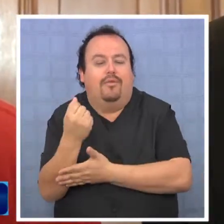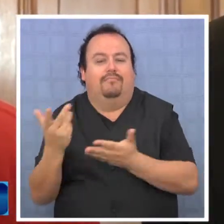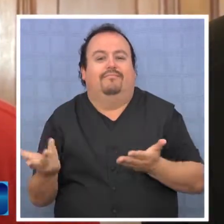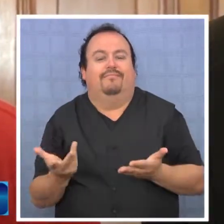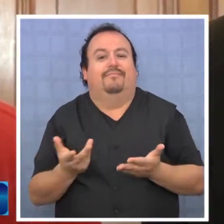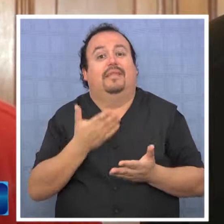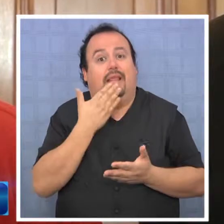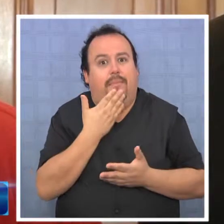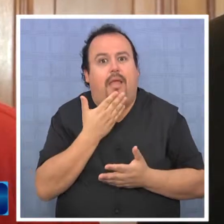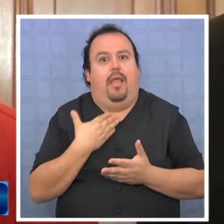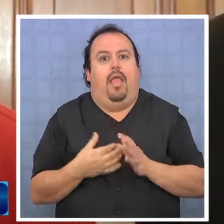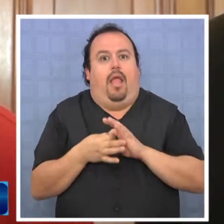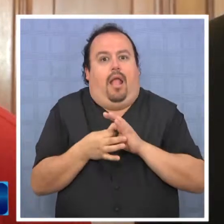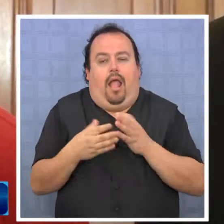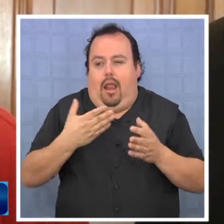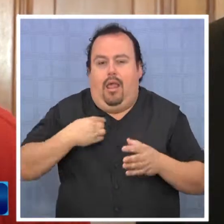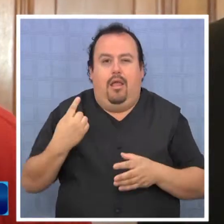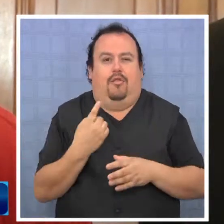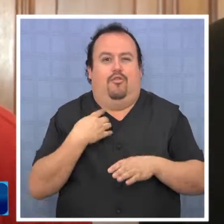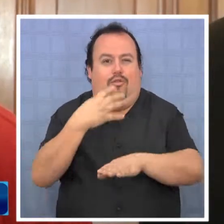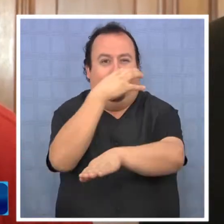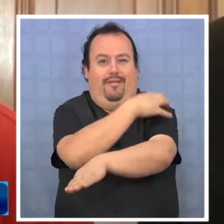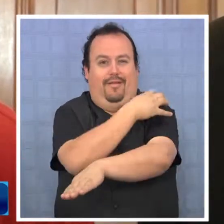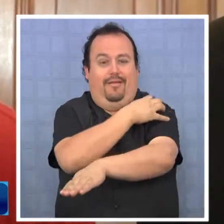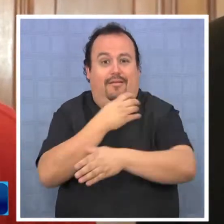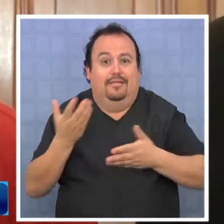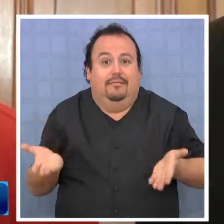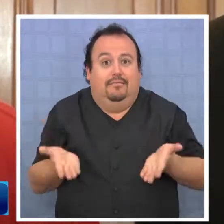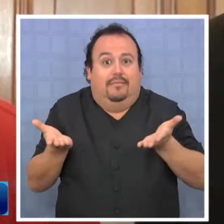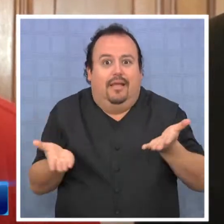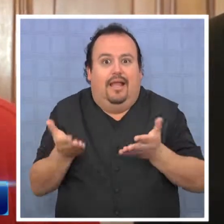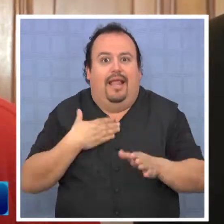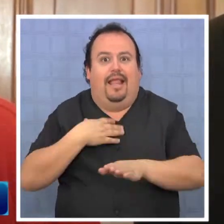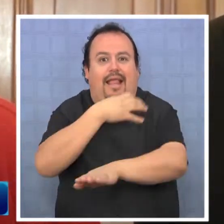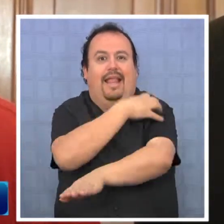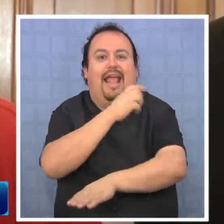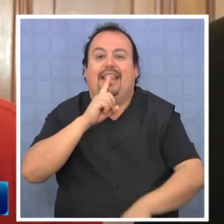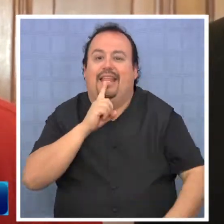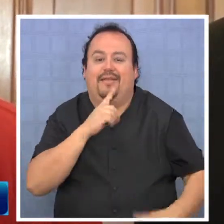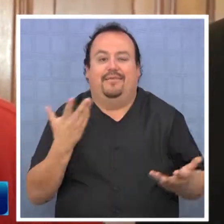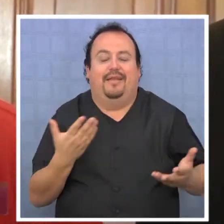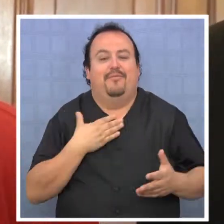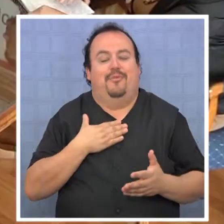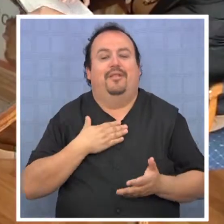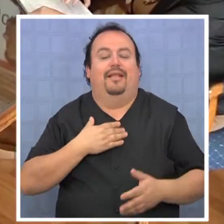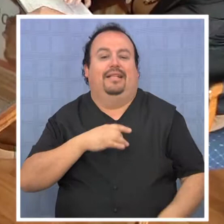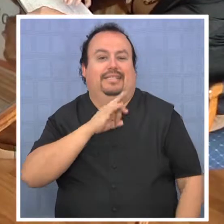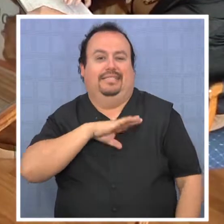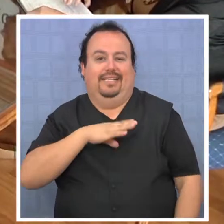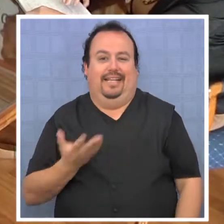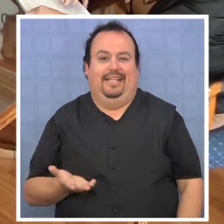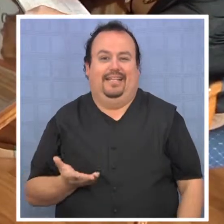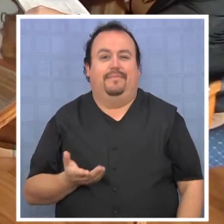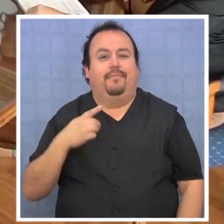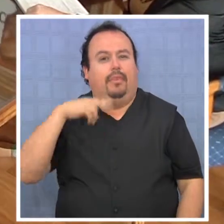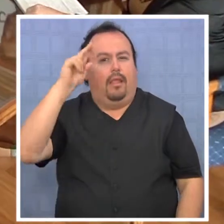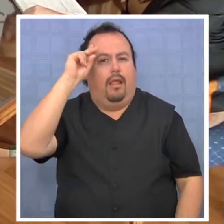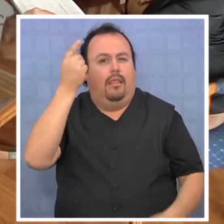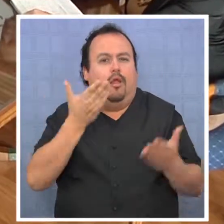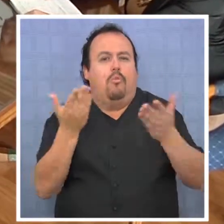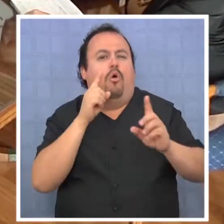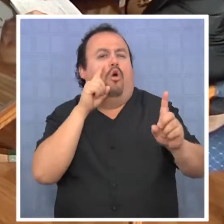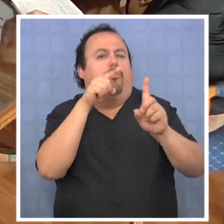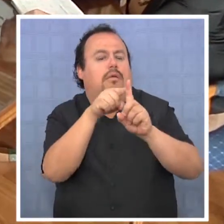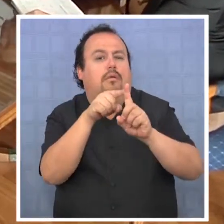también, por cierto, ganamos nosotros como región porque promocionamos nuestra región de Tarapacá y nuestro país. La iniciativa